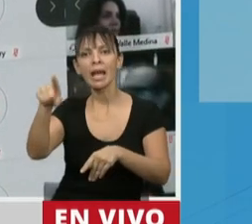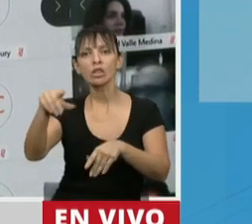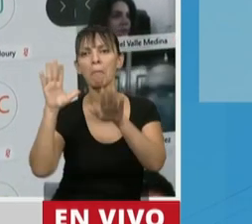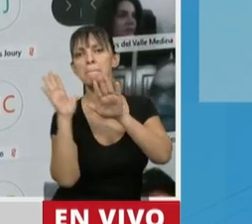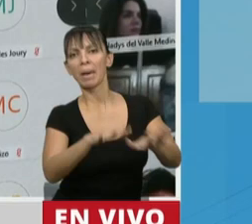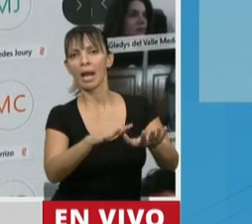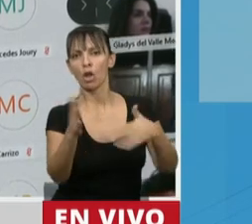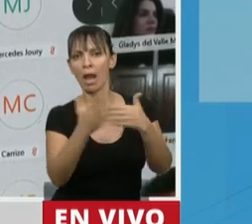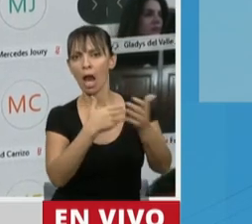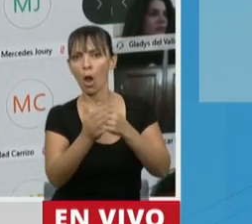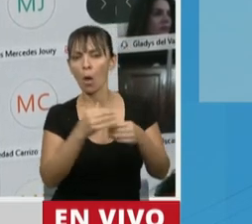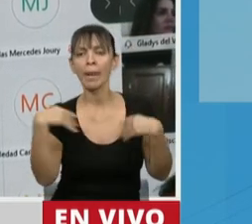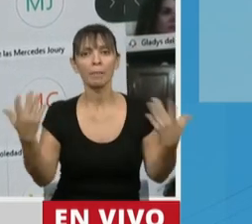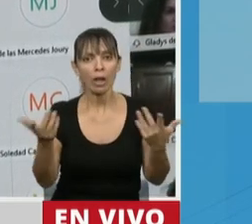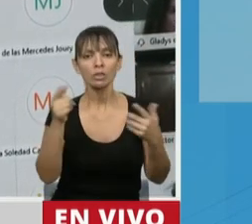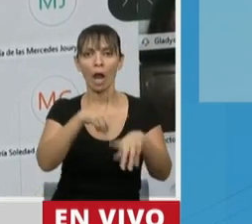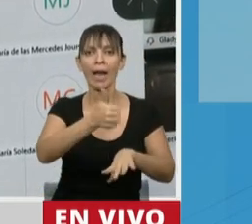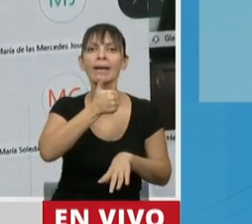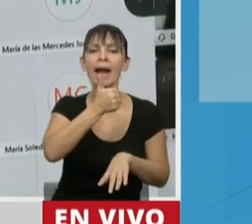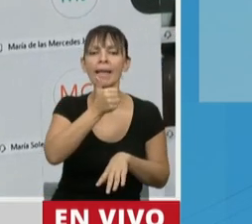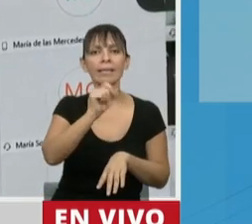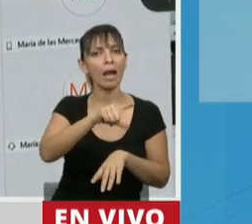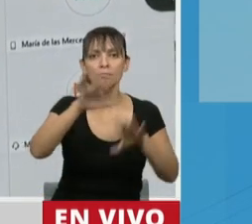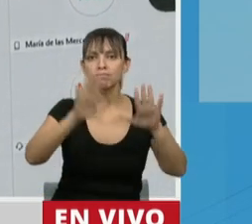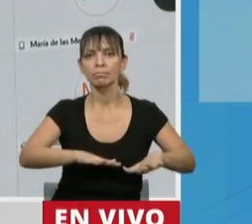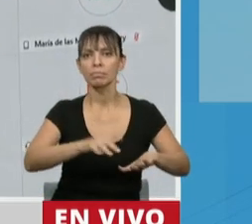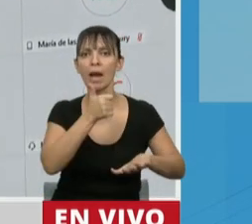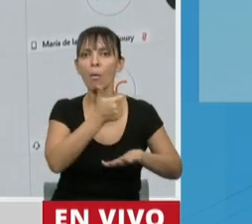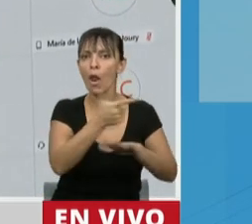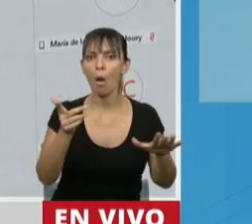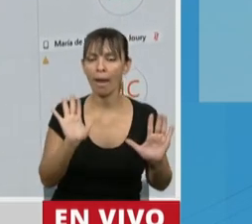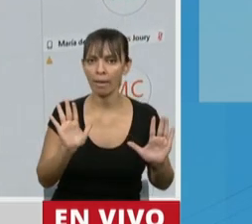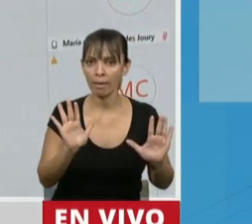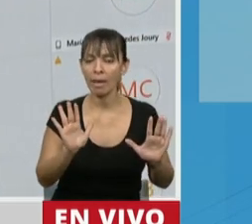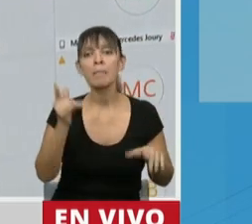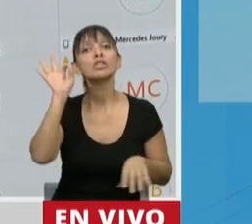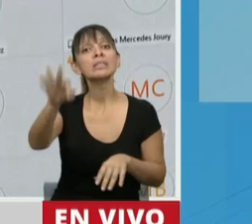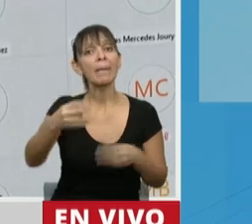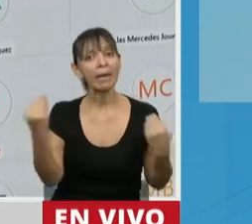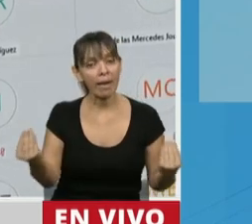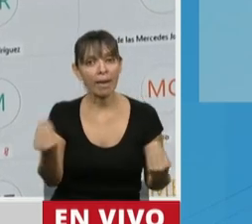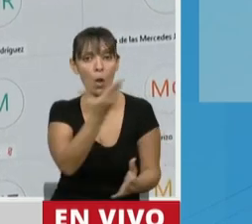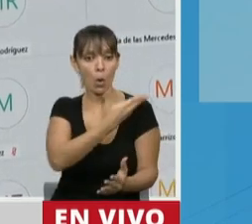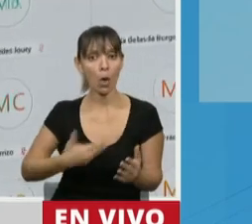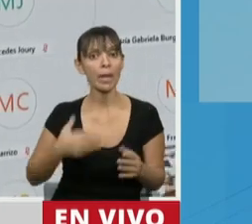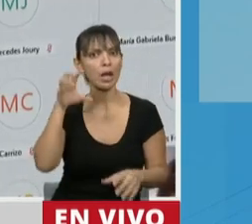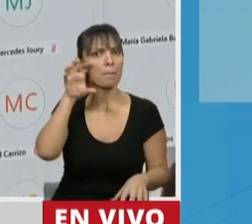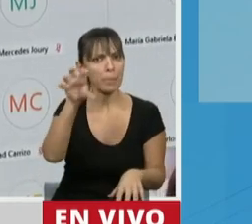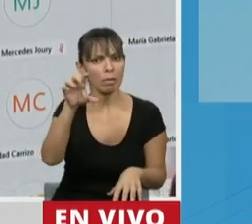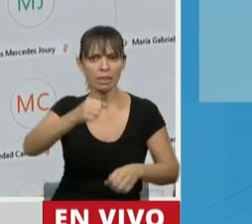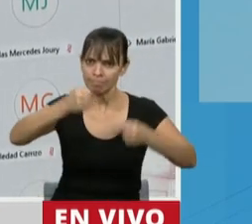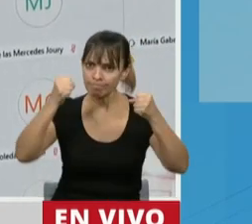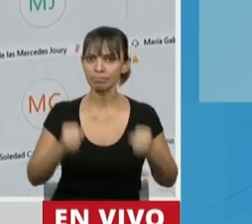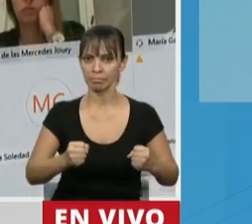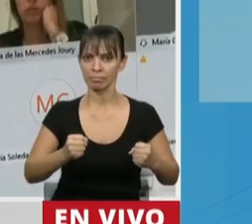sistemáticamente. Por eso Caleta Olivia no tuvo agua y no tiene agua. Pero ¿saben qué? Hubo un gobierno provincial presente,